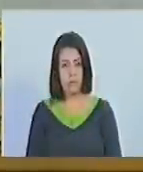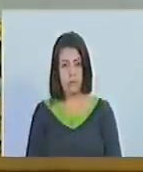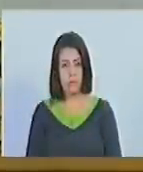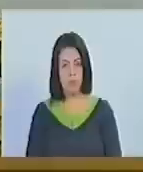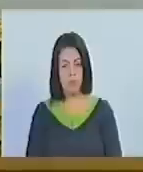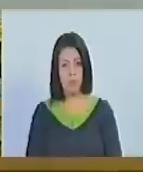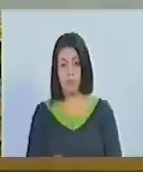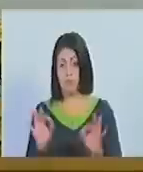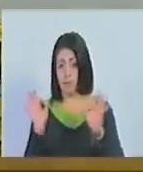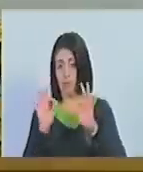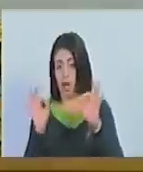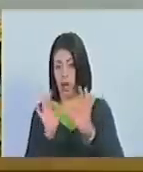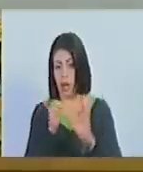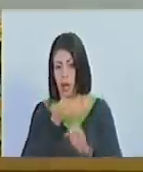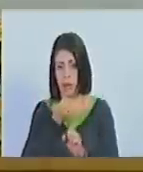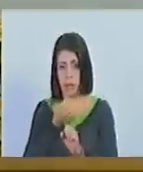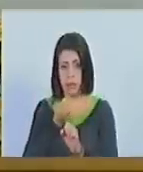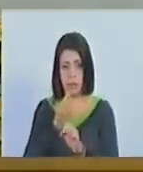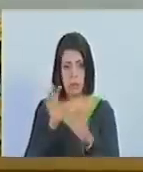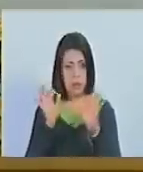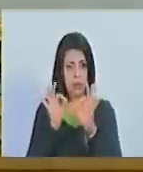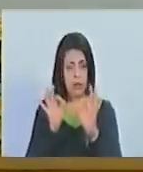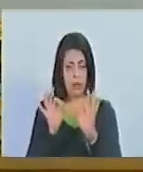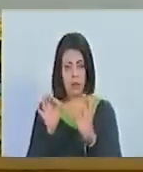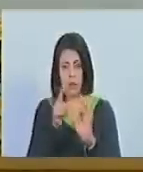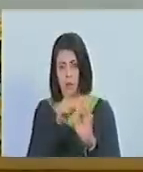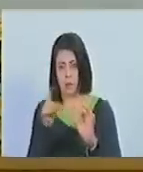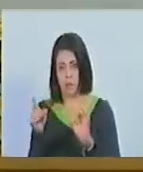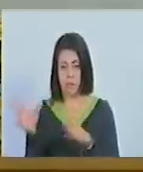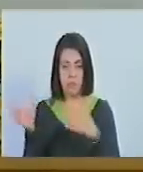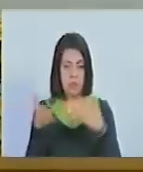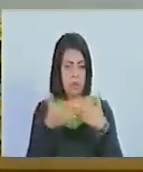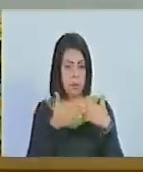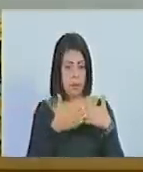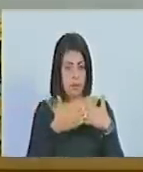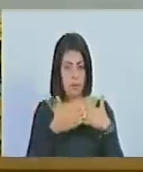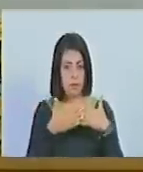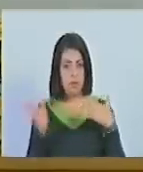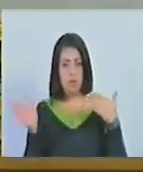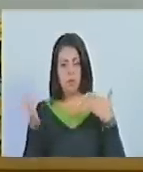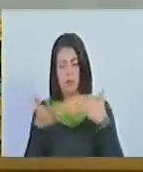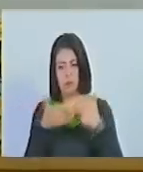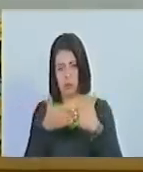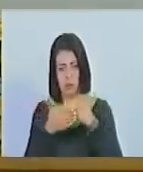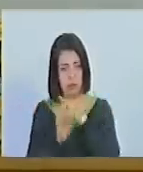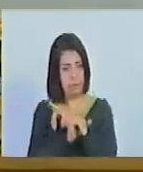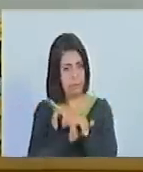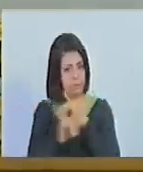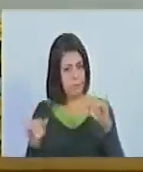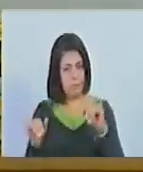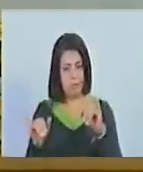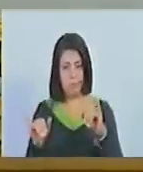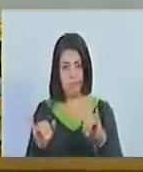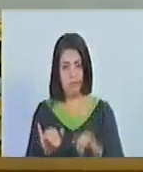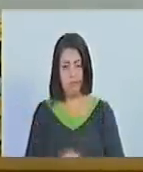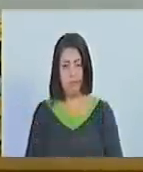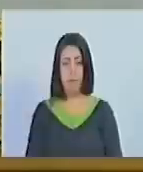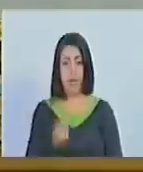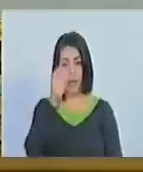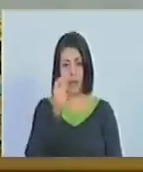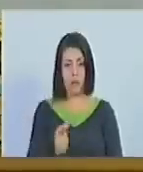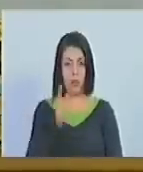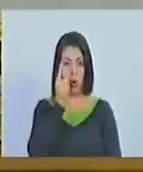que ha hecho la palabra se va a cerrar se cierra las